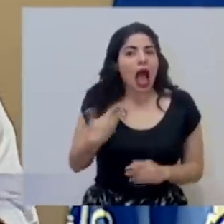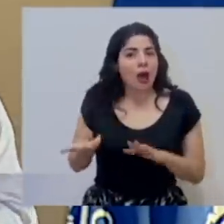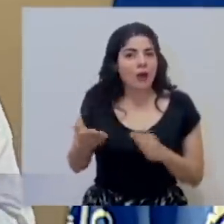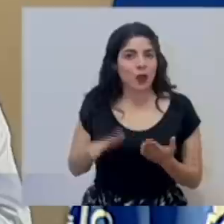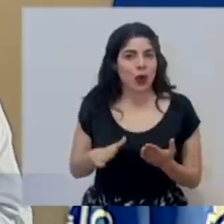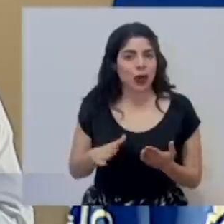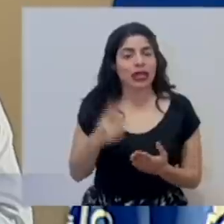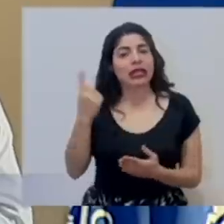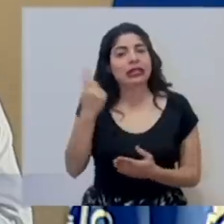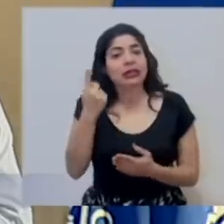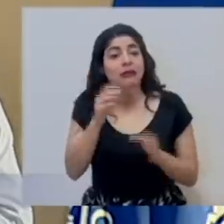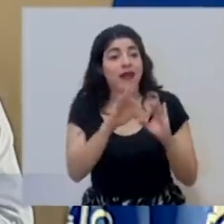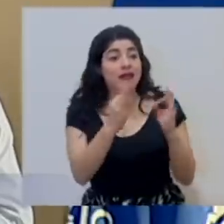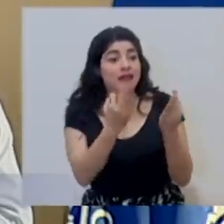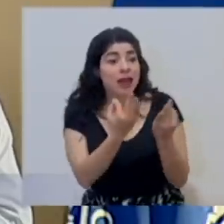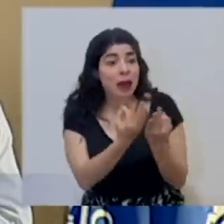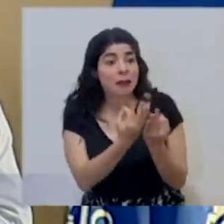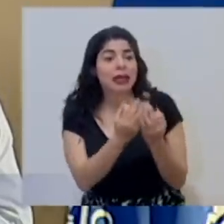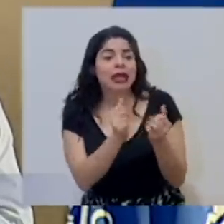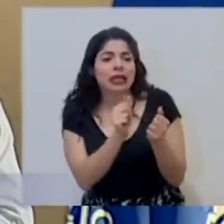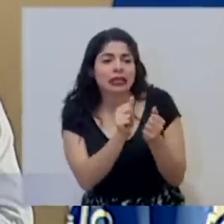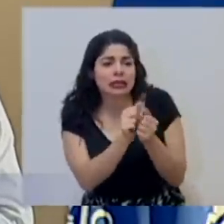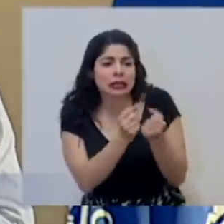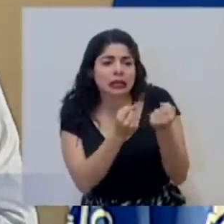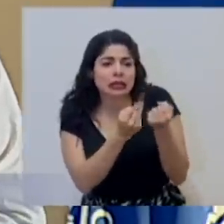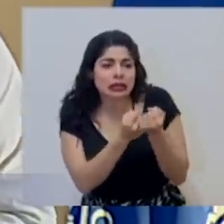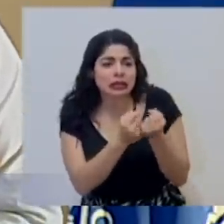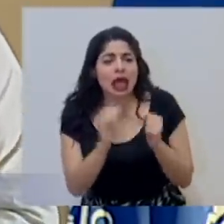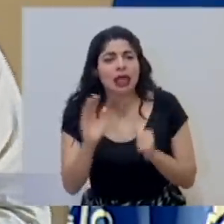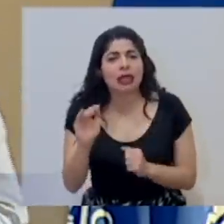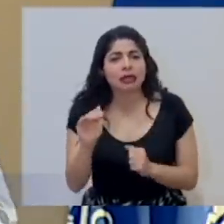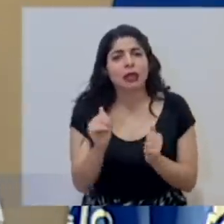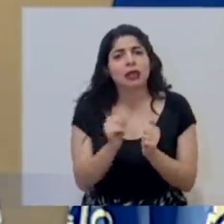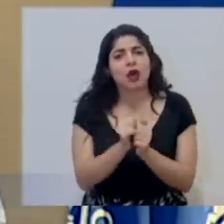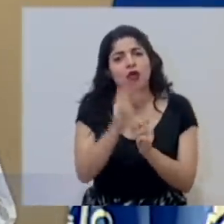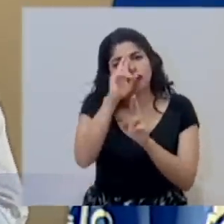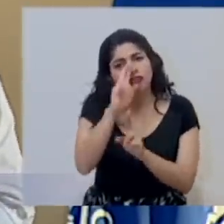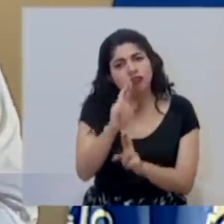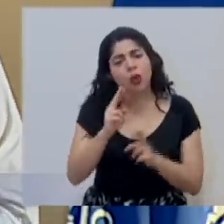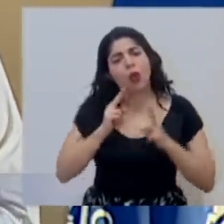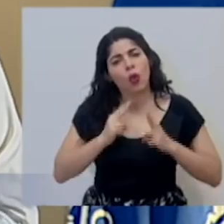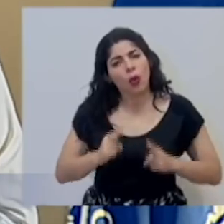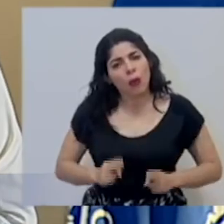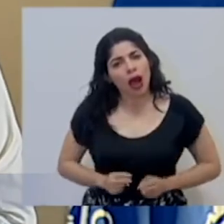Y siempre hemos estado al lado de las familias para que tengan una despedida con toda la humanidad requerida.